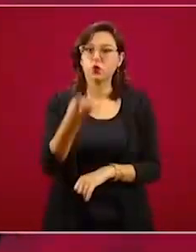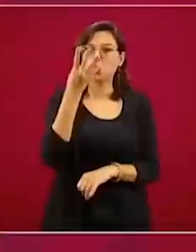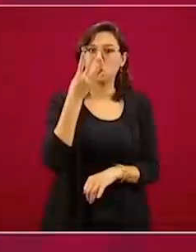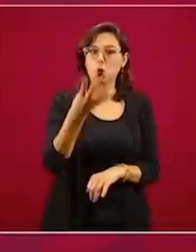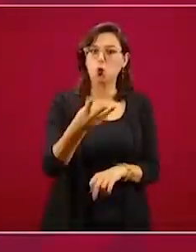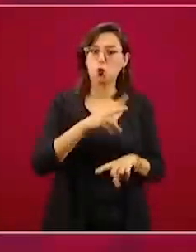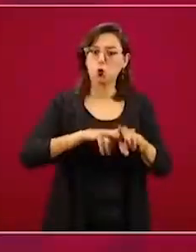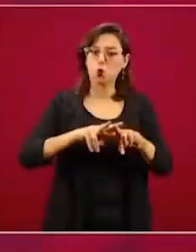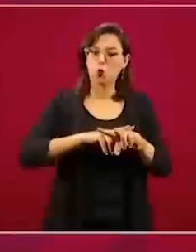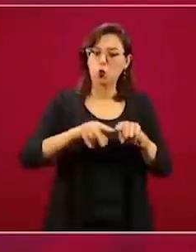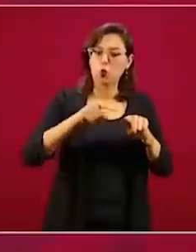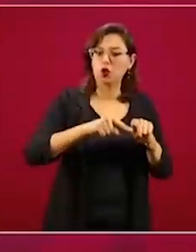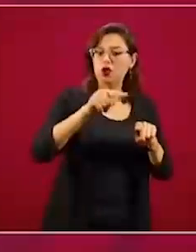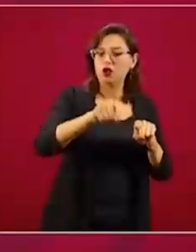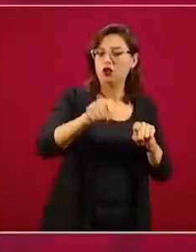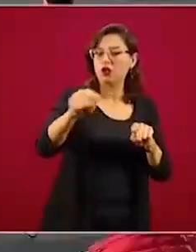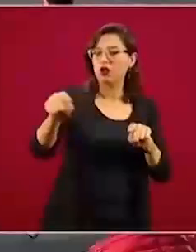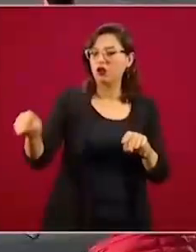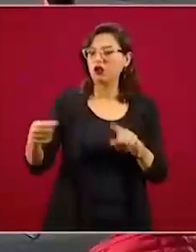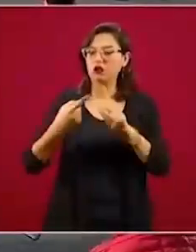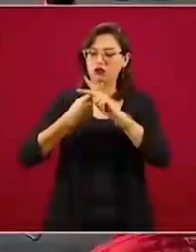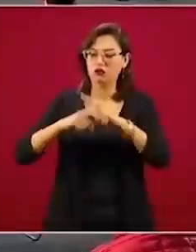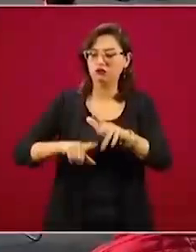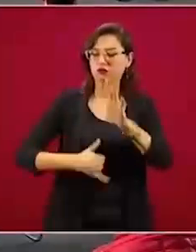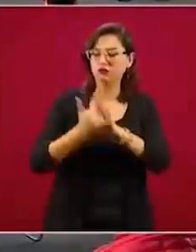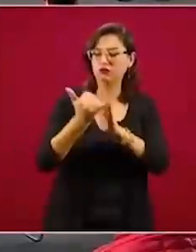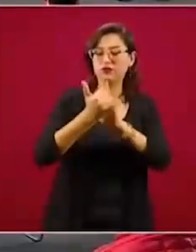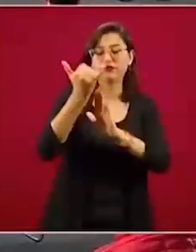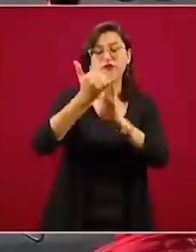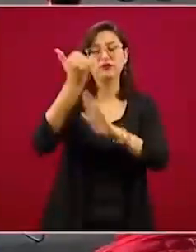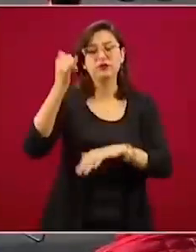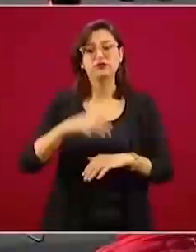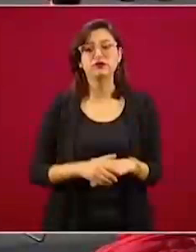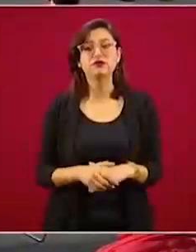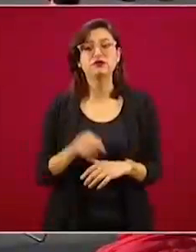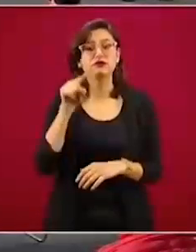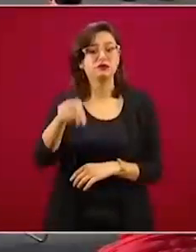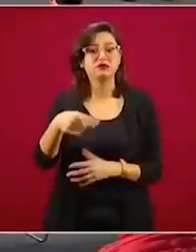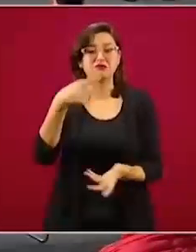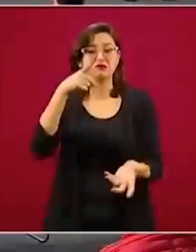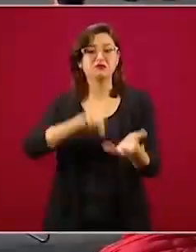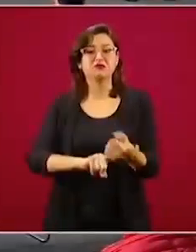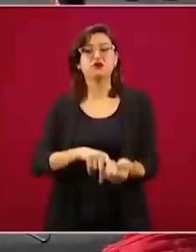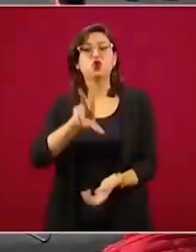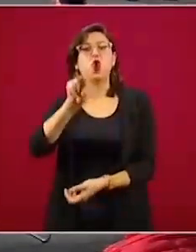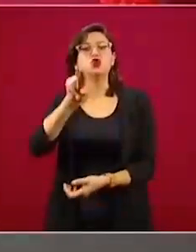el inicio de esa obra, porque van a ser 80 mil empleos